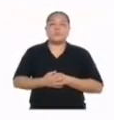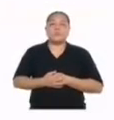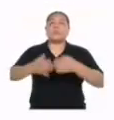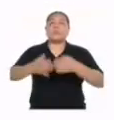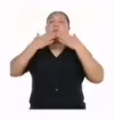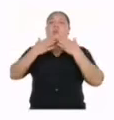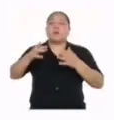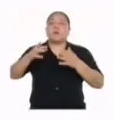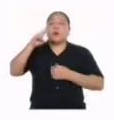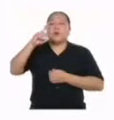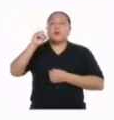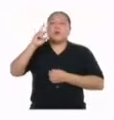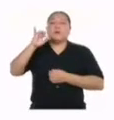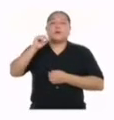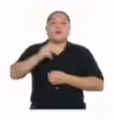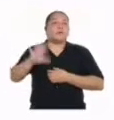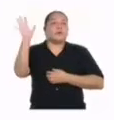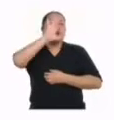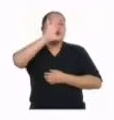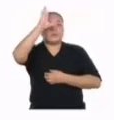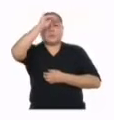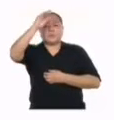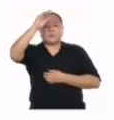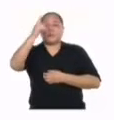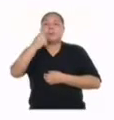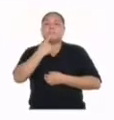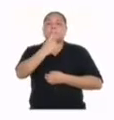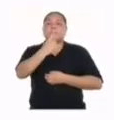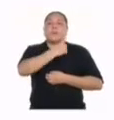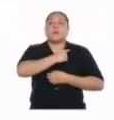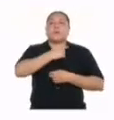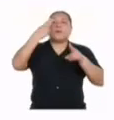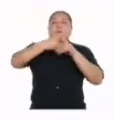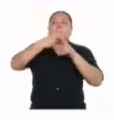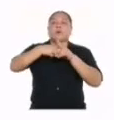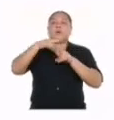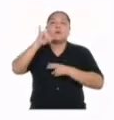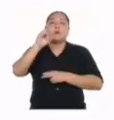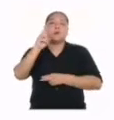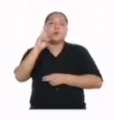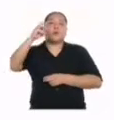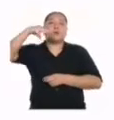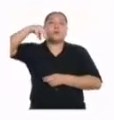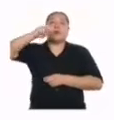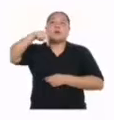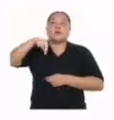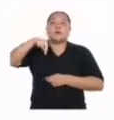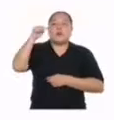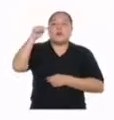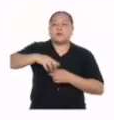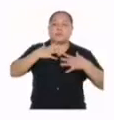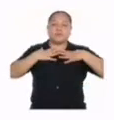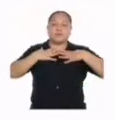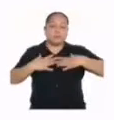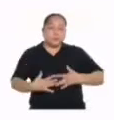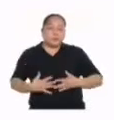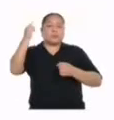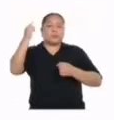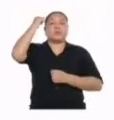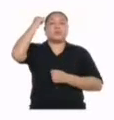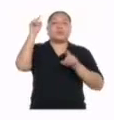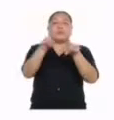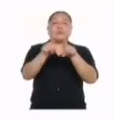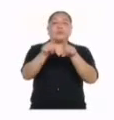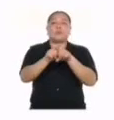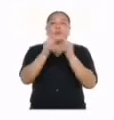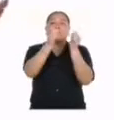Gracias Rodrigo, hola chicas y chicos de primero de secundaria Mi nombre es Yorma y estamos aquí para activar nuestro cuerpo y nuestra mente